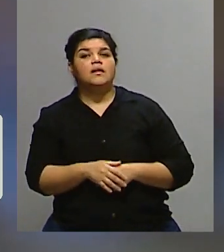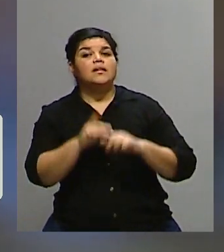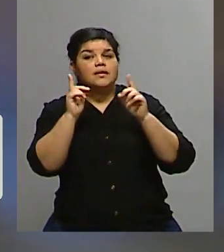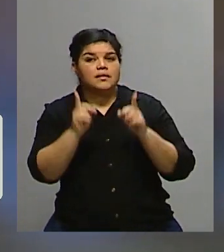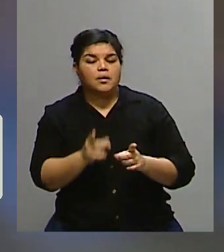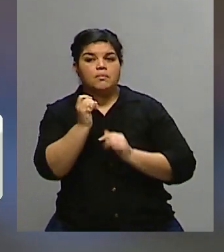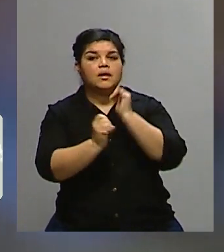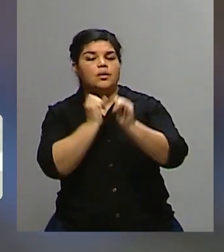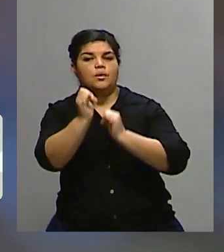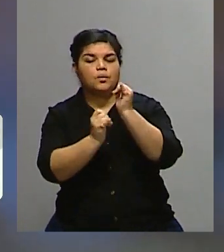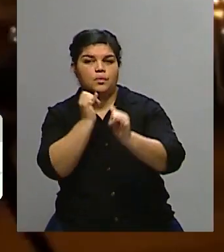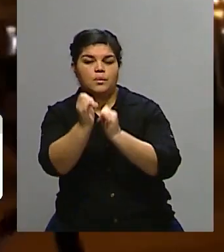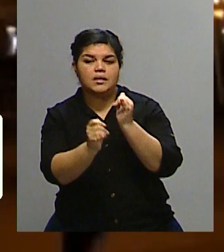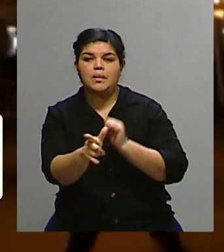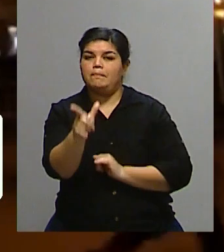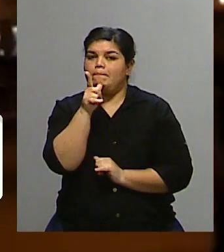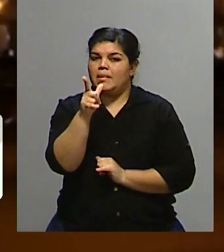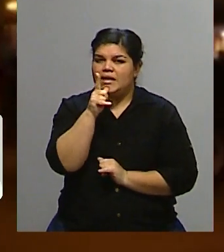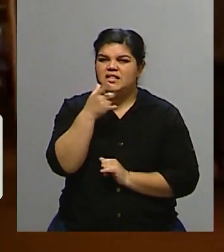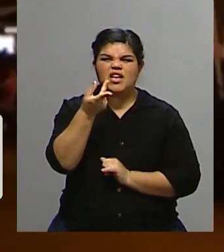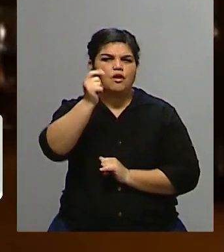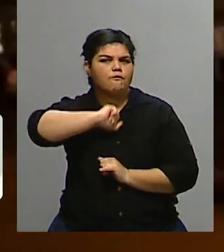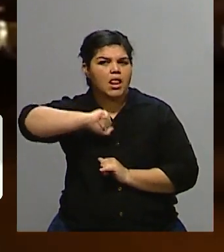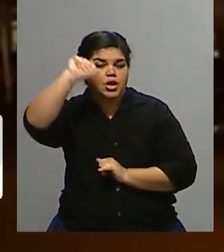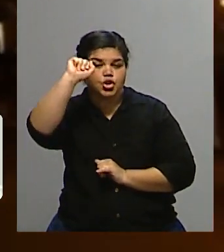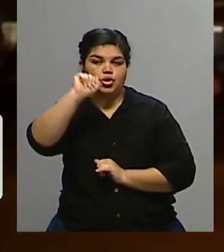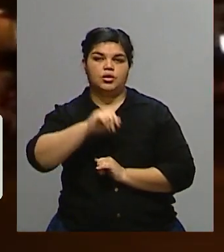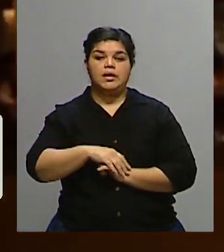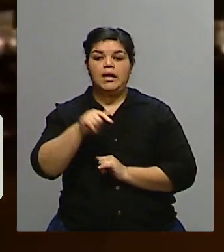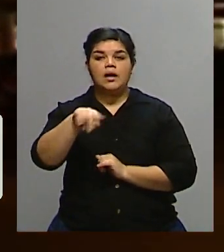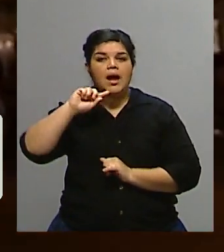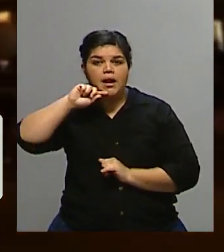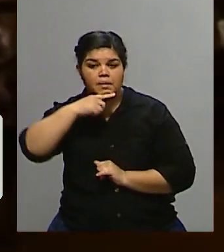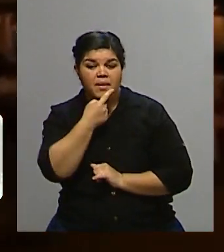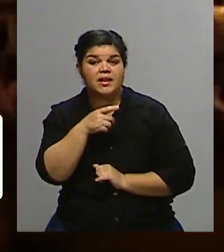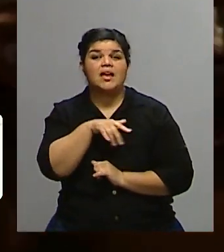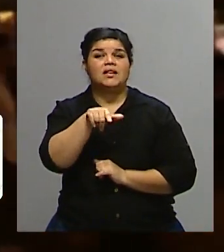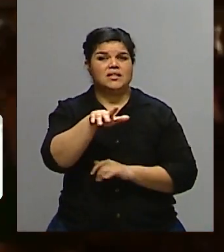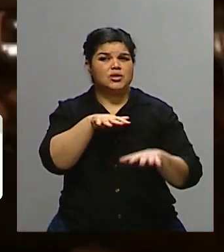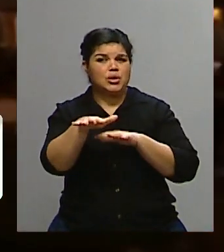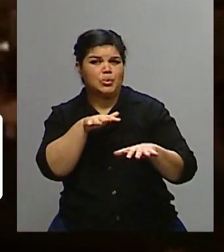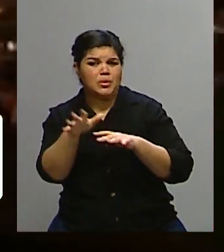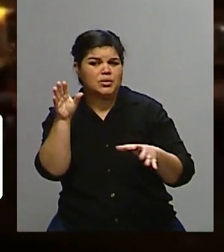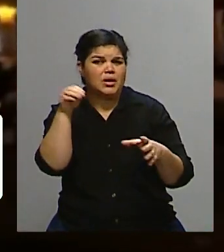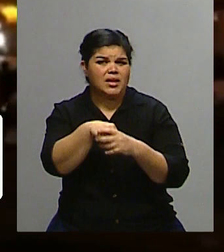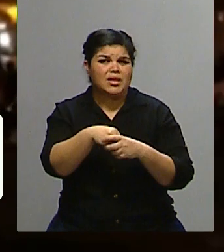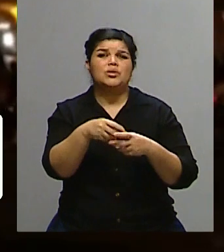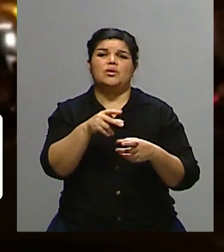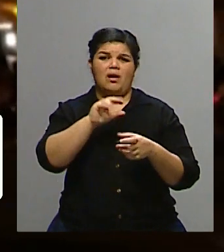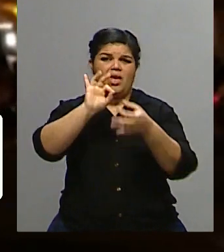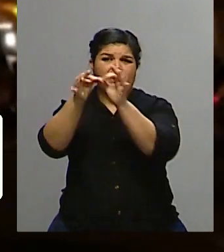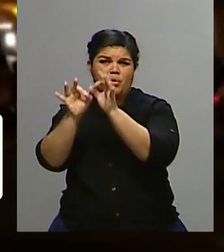suceder con el tema de la inflación. En Alemania, situación que también están viviendo otros países